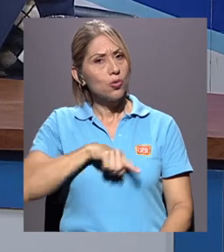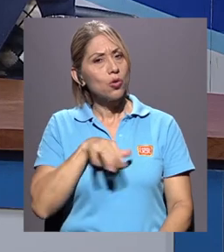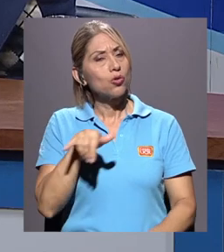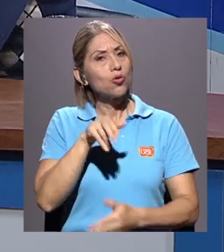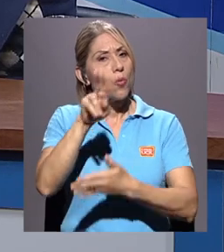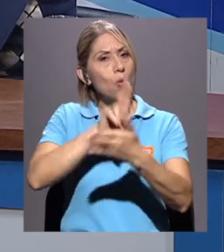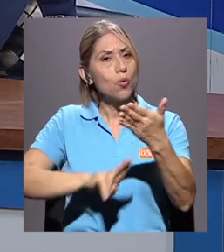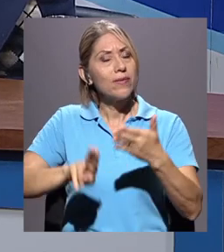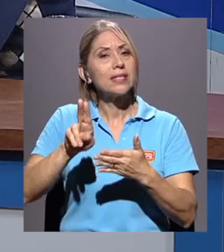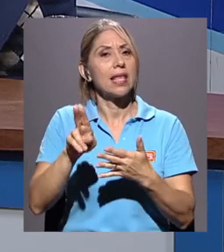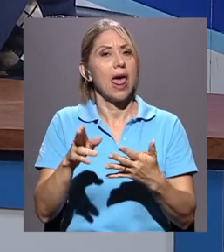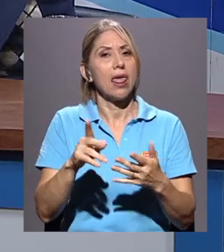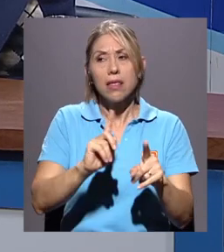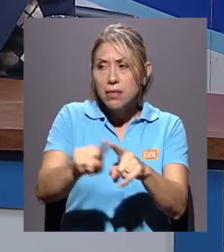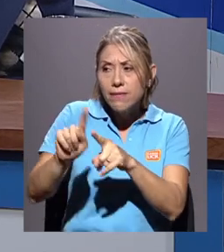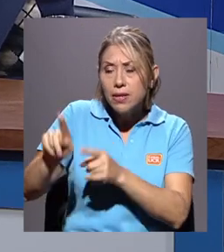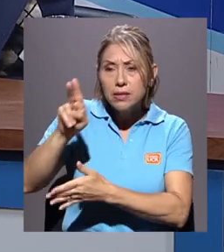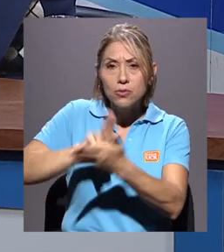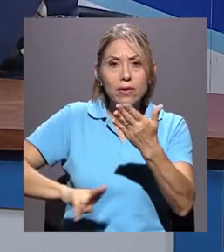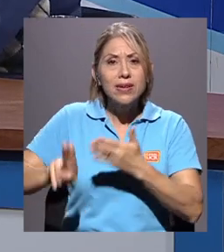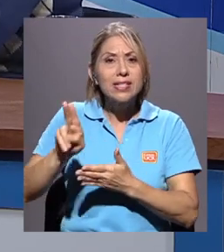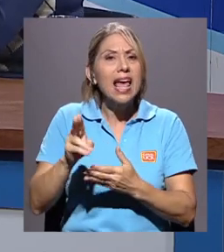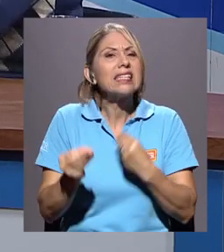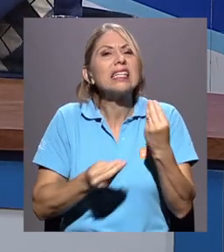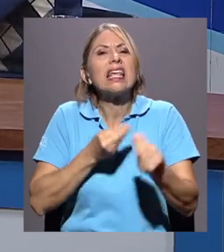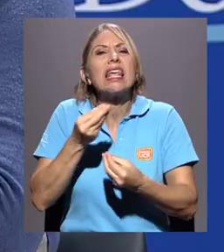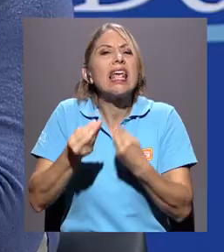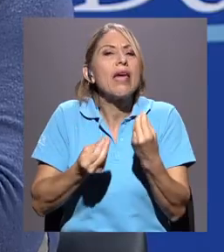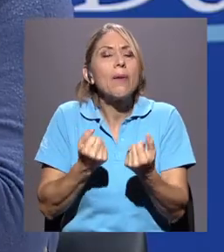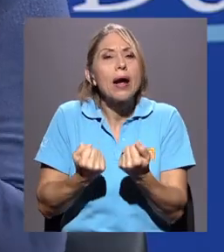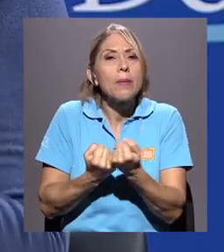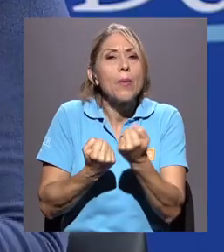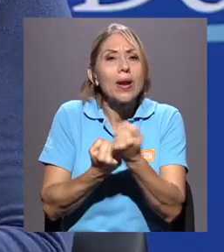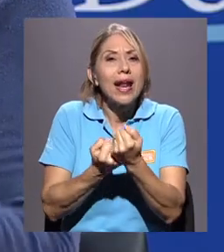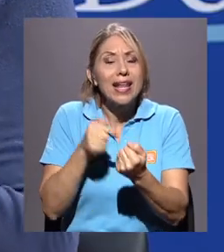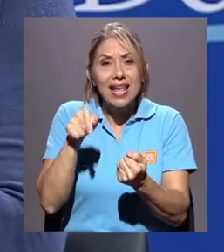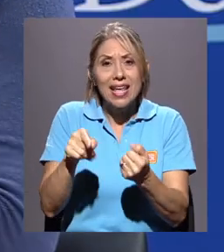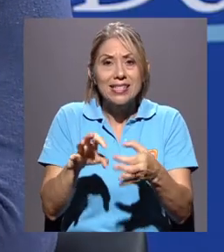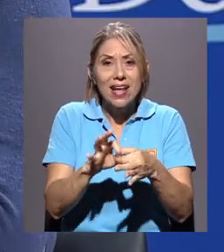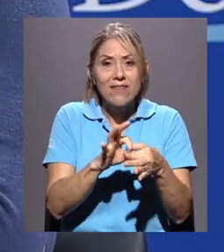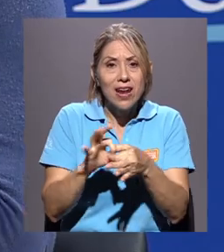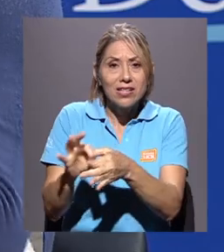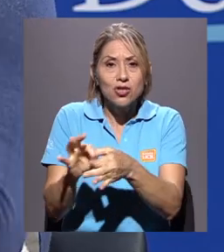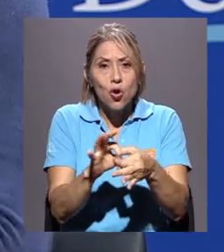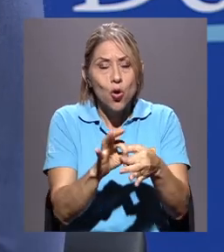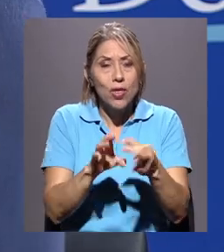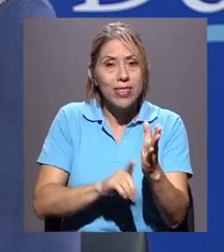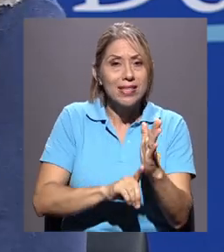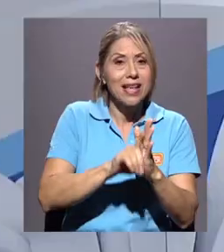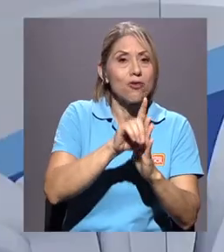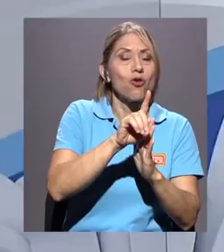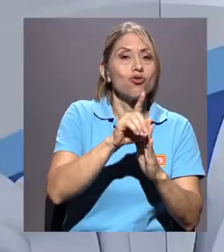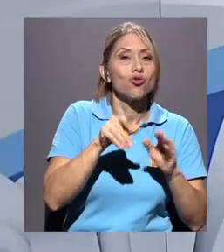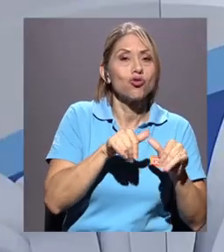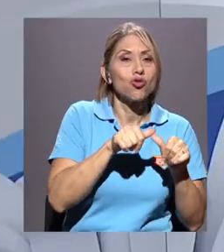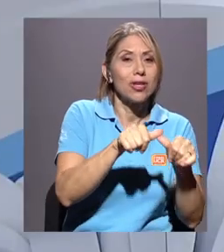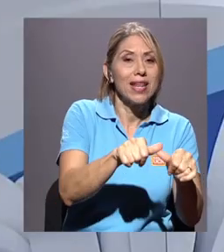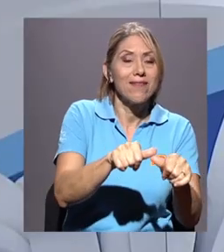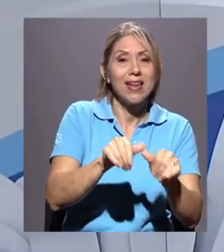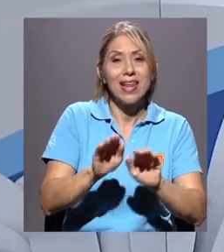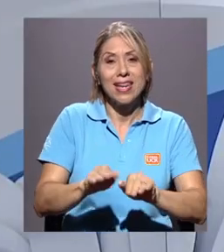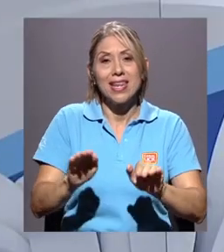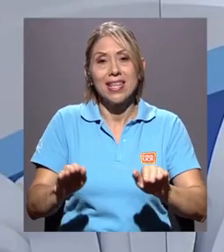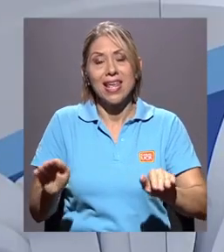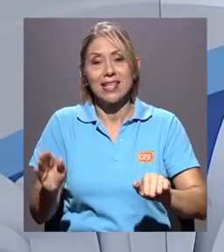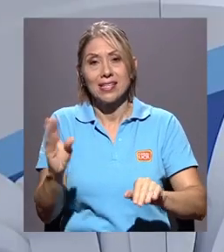esperamos aportar precisamente en esta relación desarrollo sostenible, niñez y adolescencia y sus derechos? Sí, la Universidad de